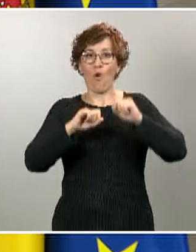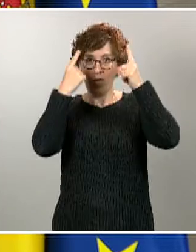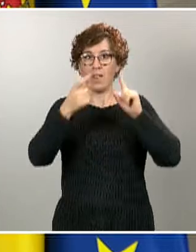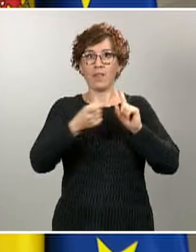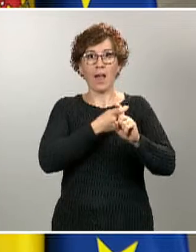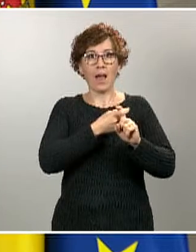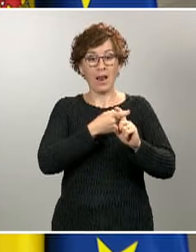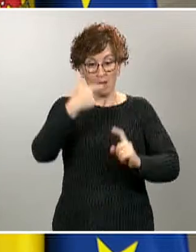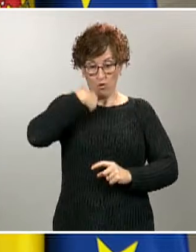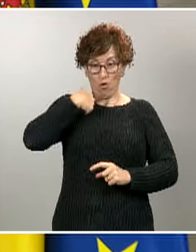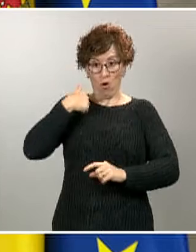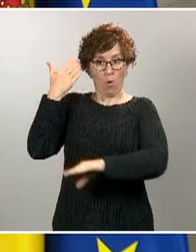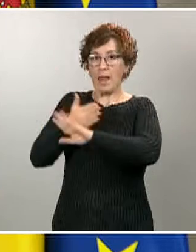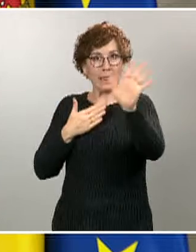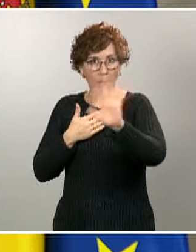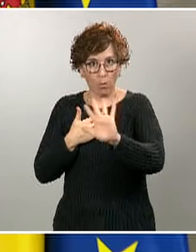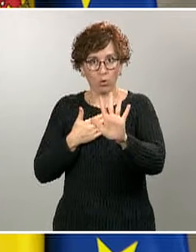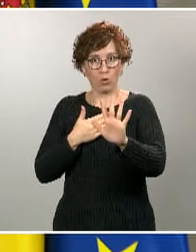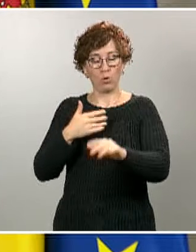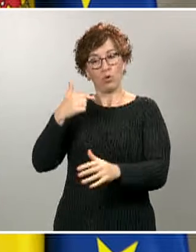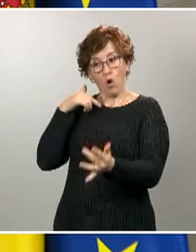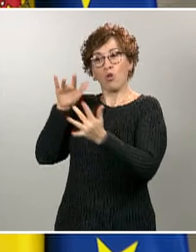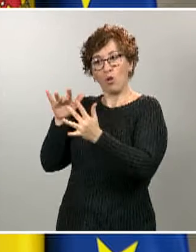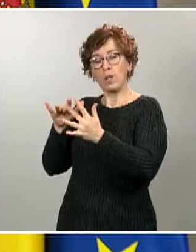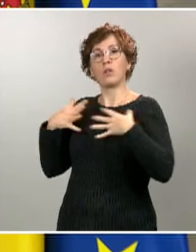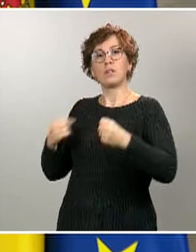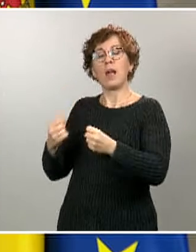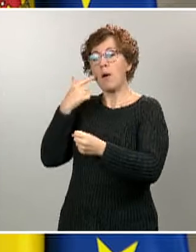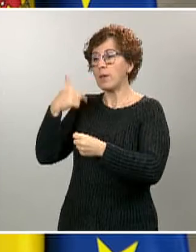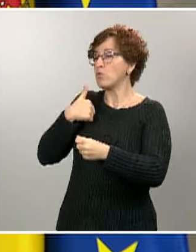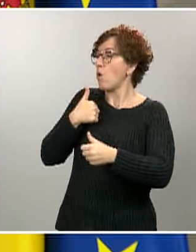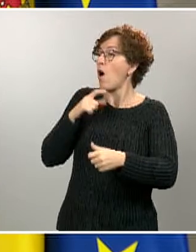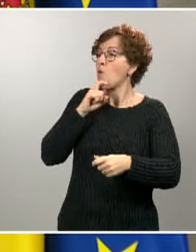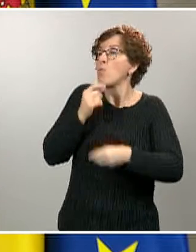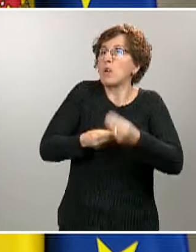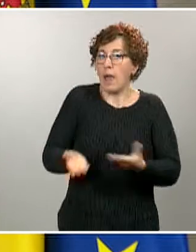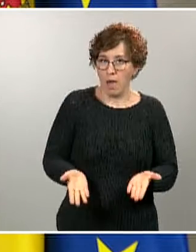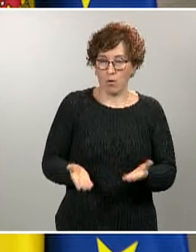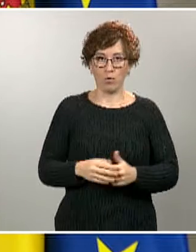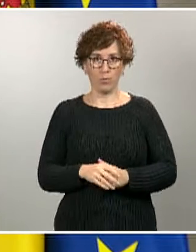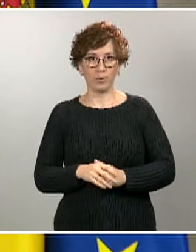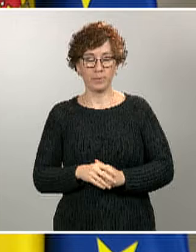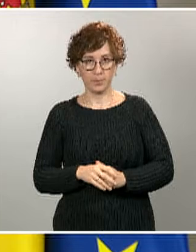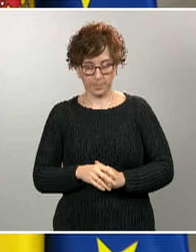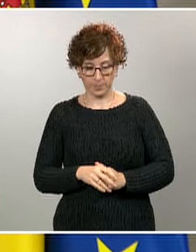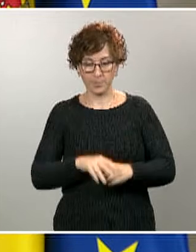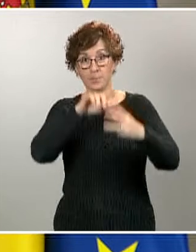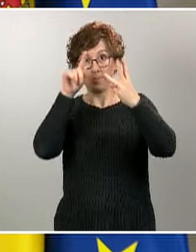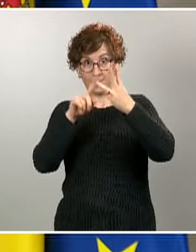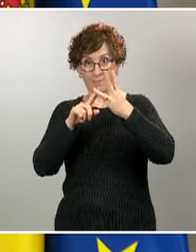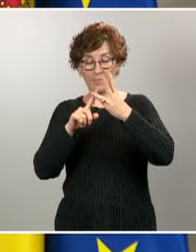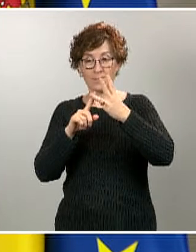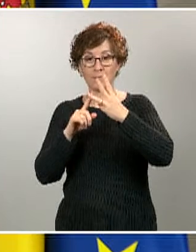autoridades sanitarias que les indicarán cuál es la mejor forma de proceder. En referencia a los desplazamientos al trabajo,